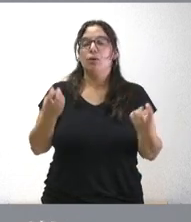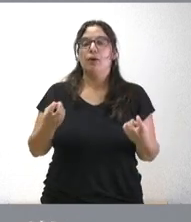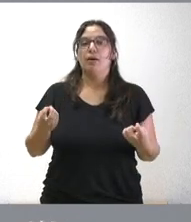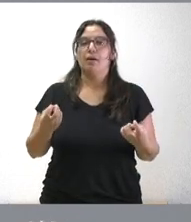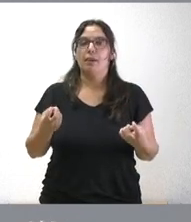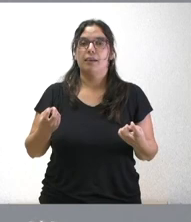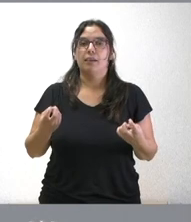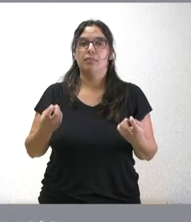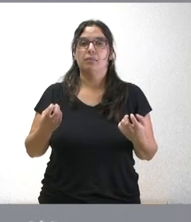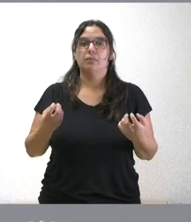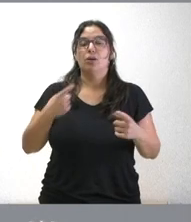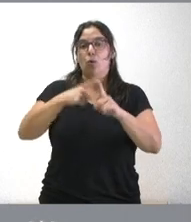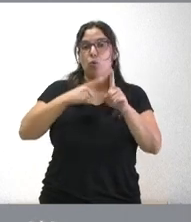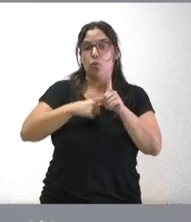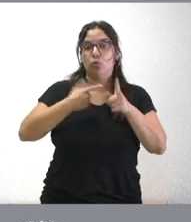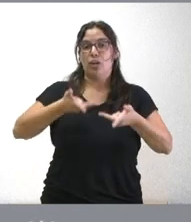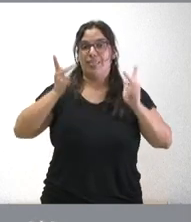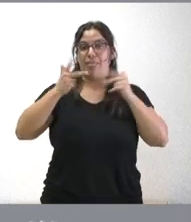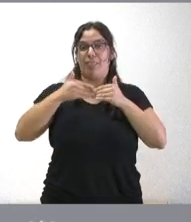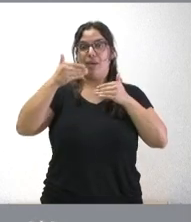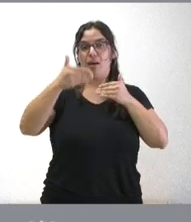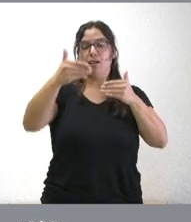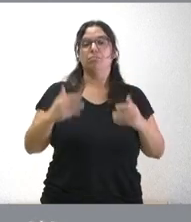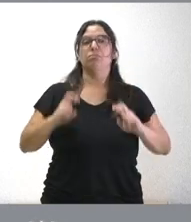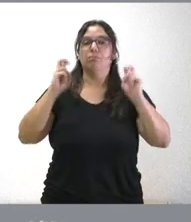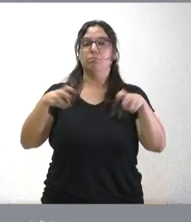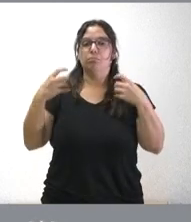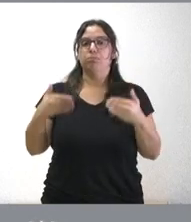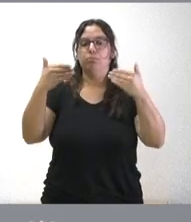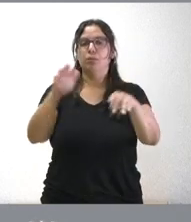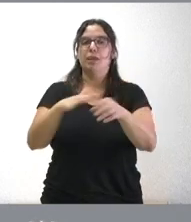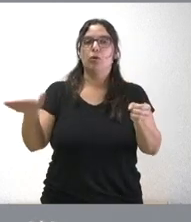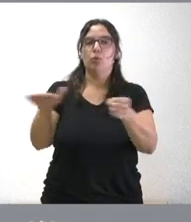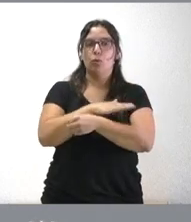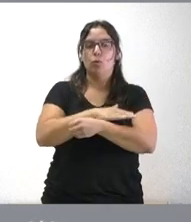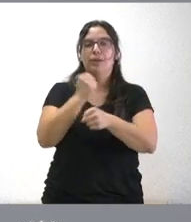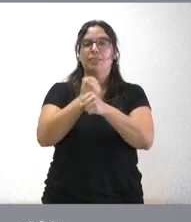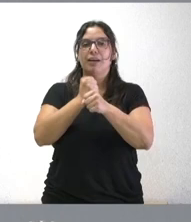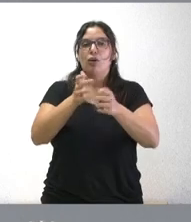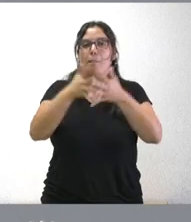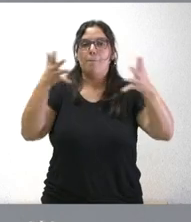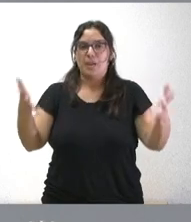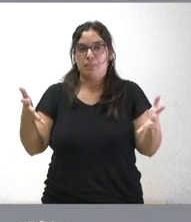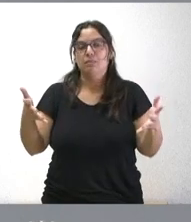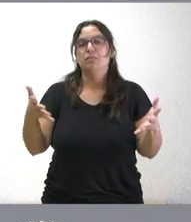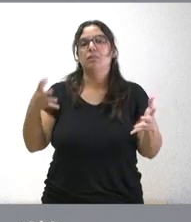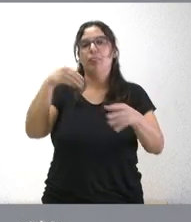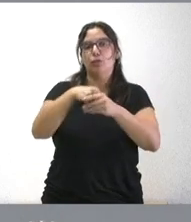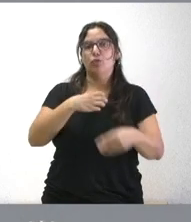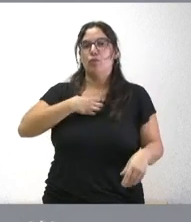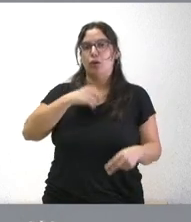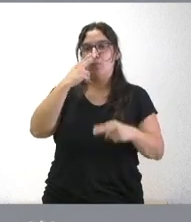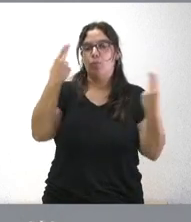periodos de uso de estas actuaciones con el objetivo de cubrir un número mayor de trabajadores de la Administración autonómica.